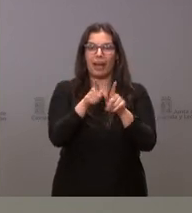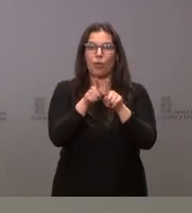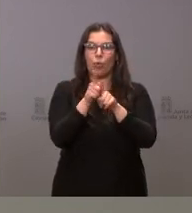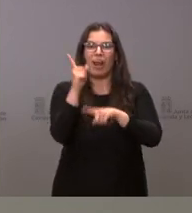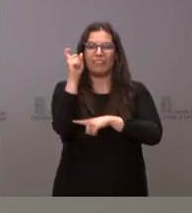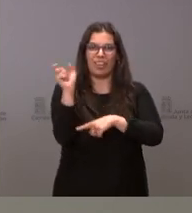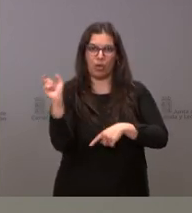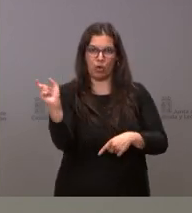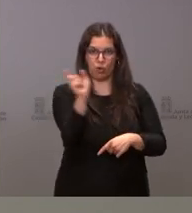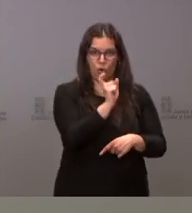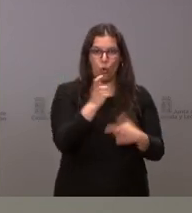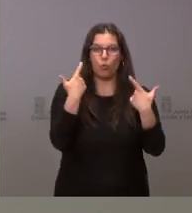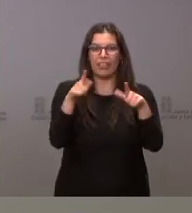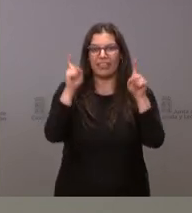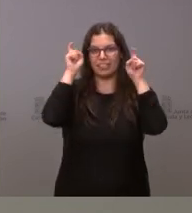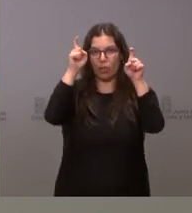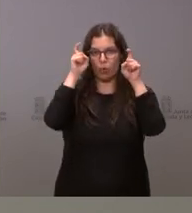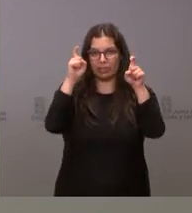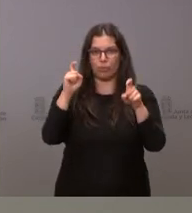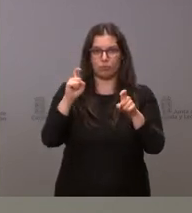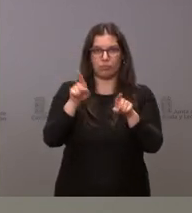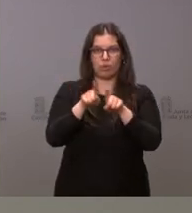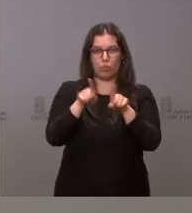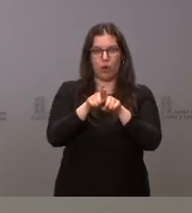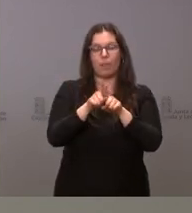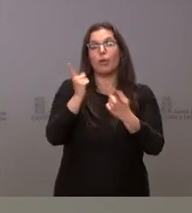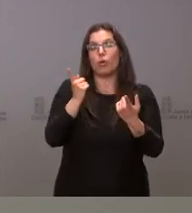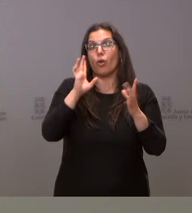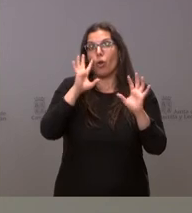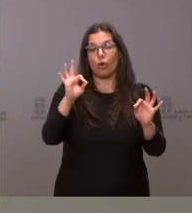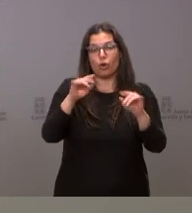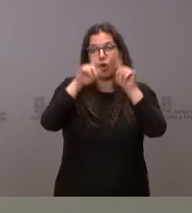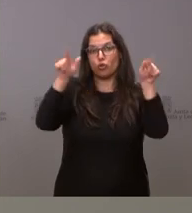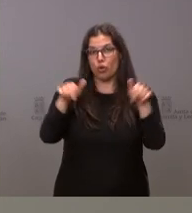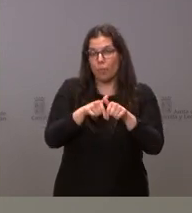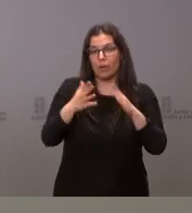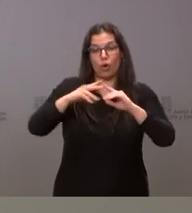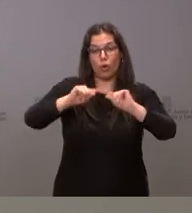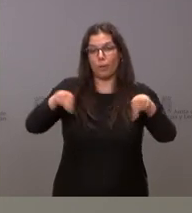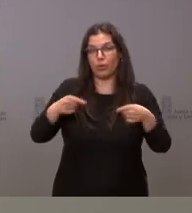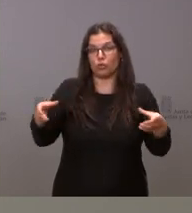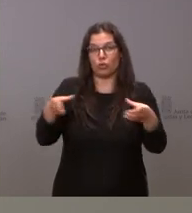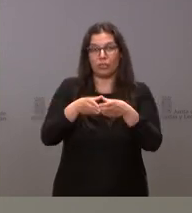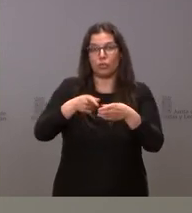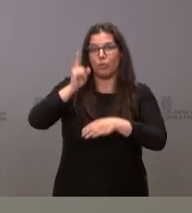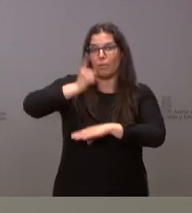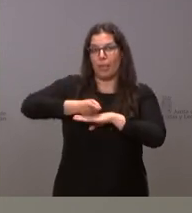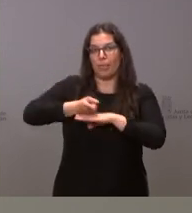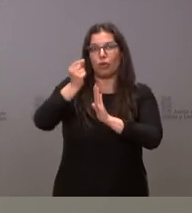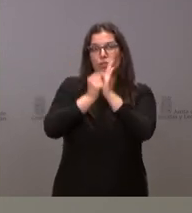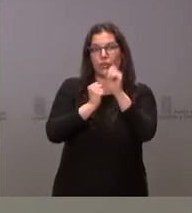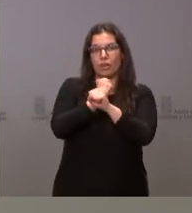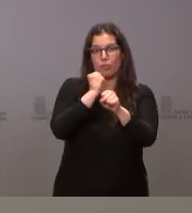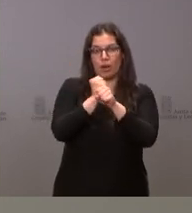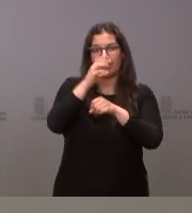unidades educativas que participen en este proceso. Pero, evidentemente, la nómina y los convenios colectivos son los que regulan las condiciones laborales entre el